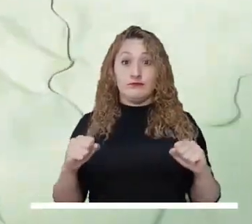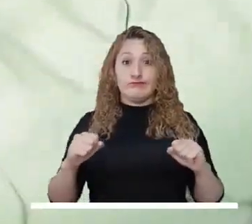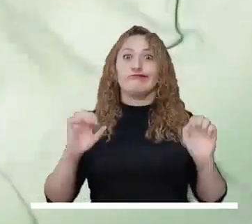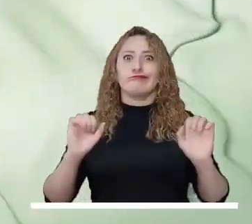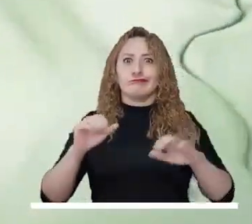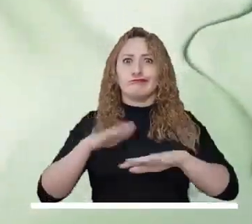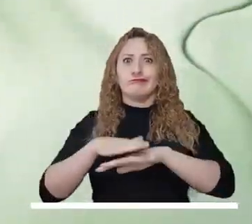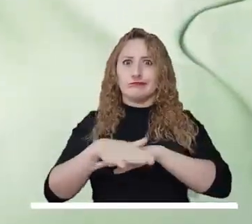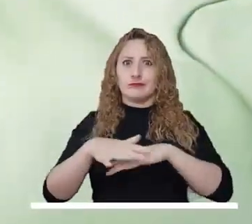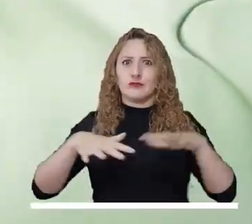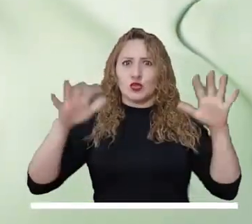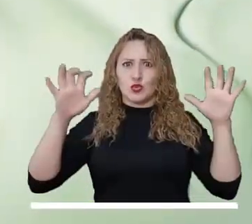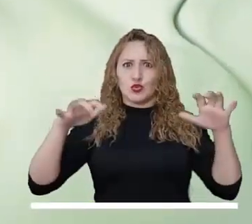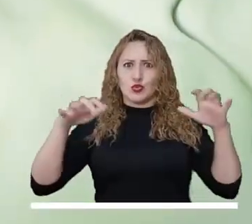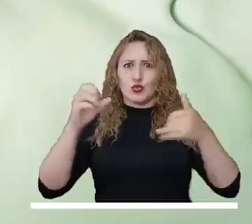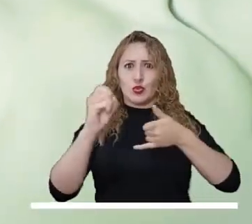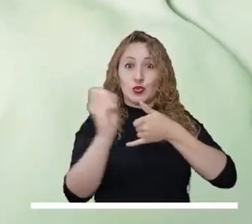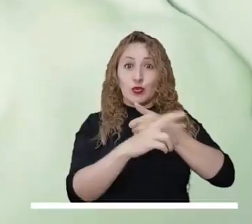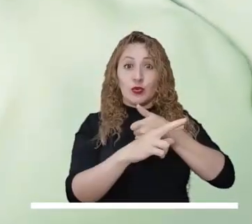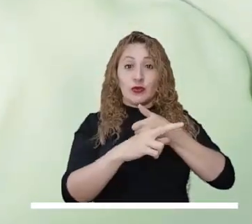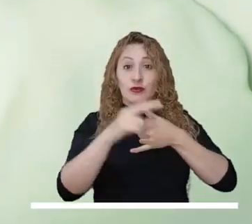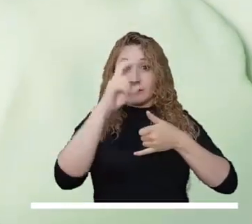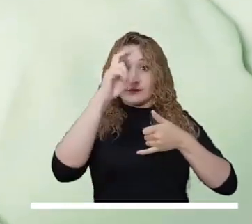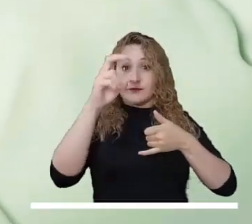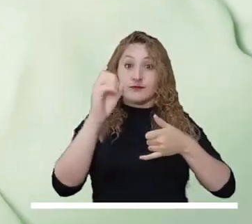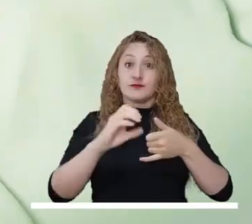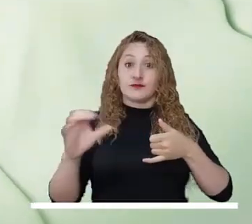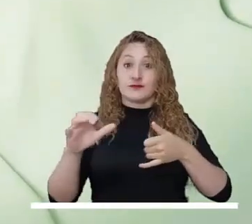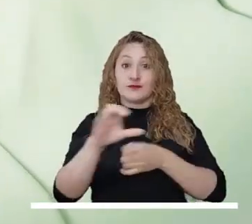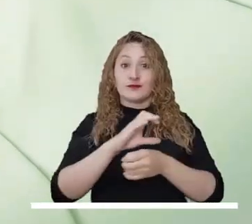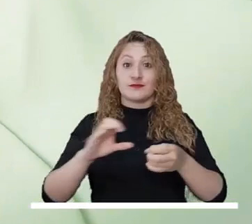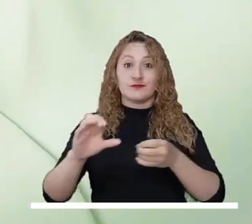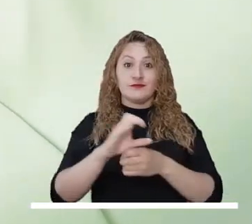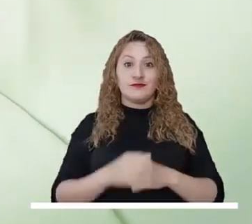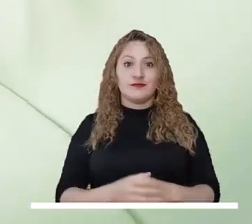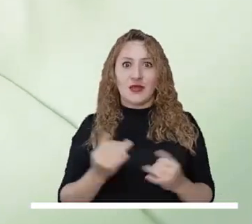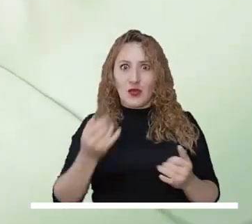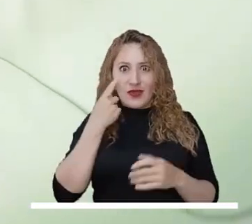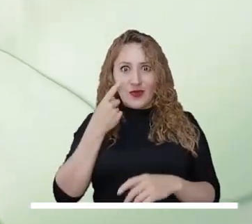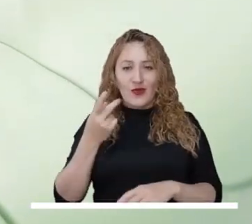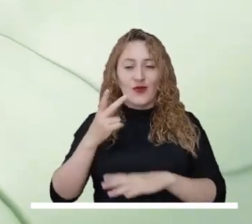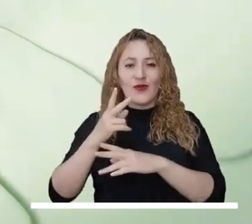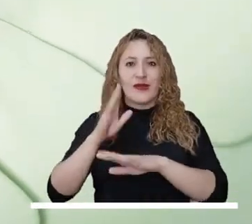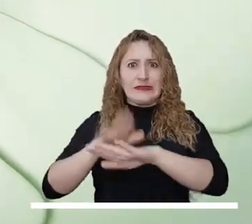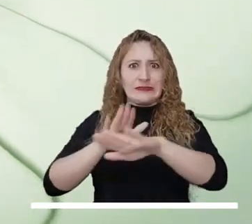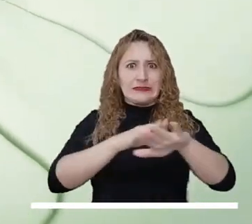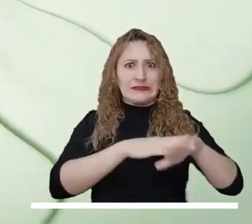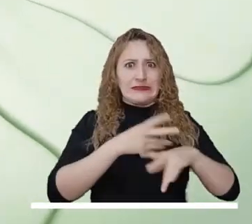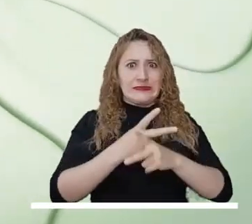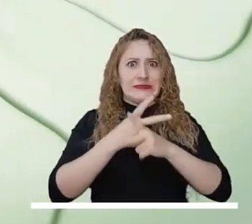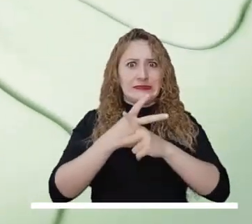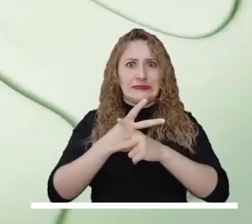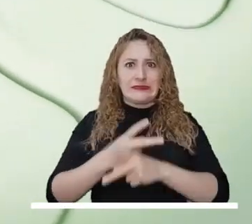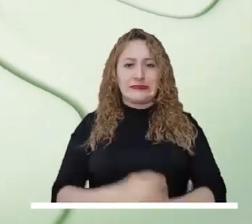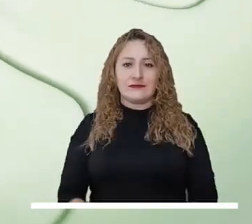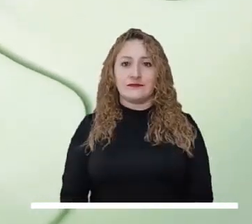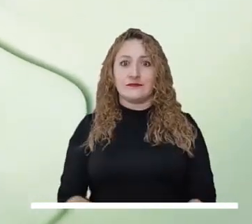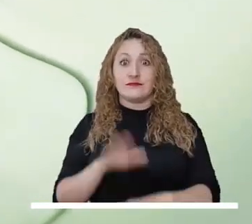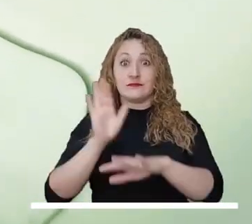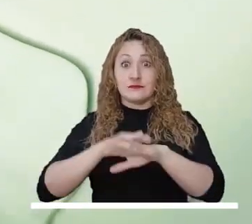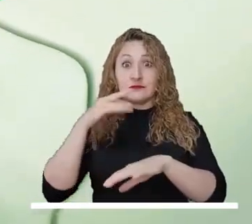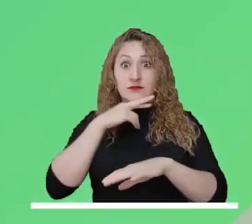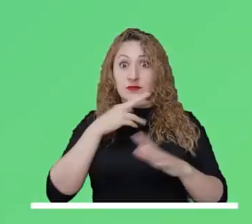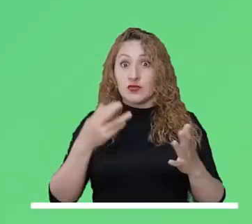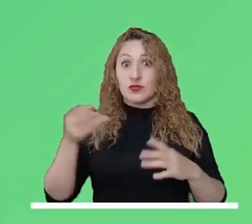Las condiciones nubladas dominarán en la capital del país, lo que podría activar lluvias en los cerros orientales, el norte y occidente de la